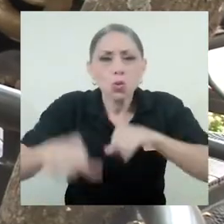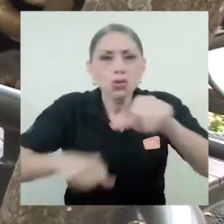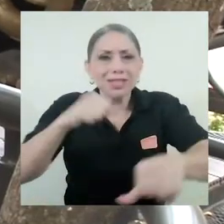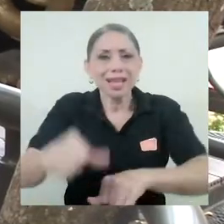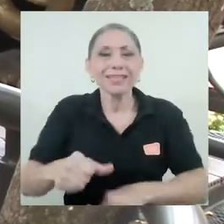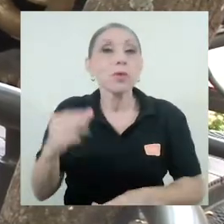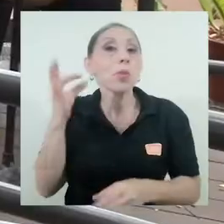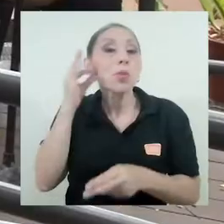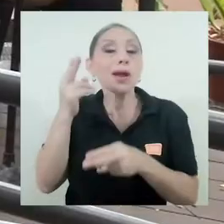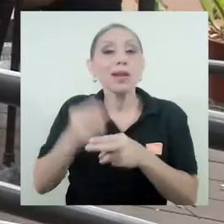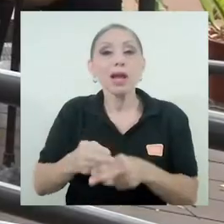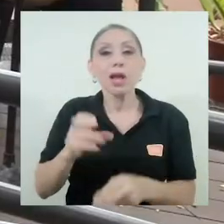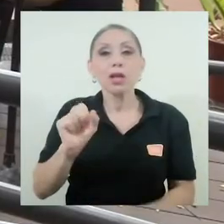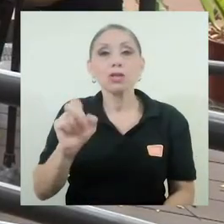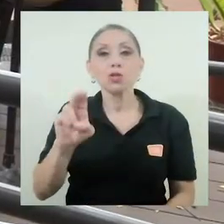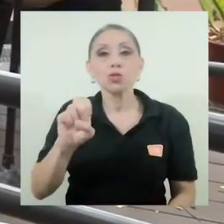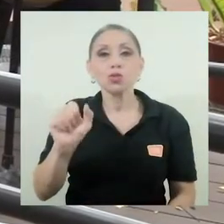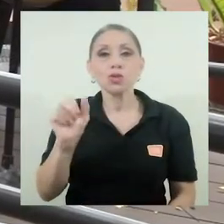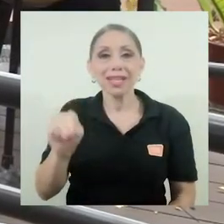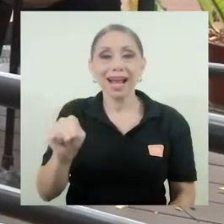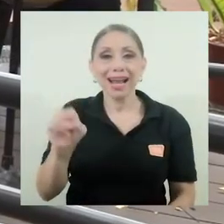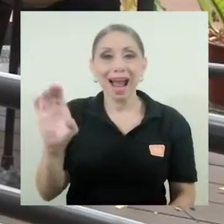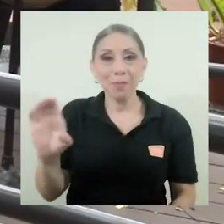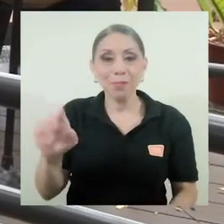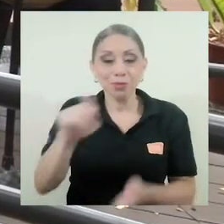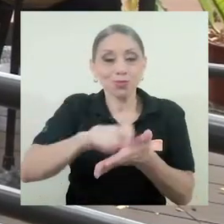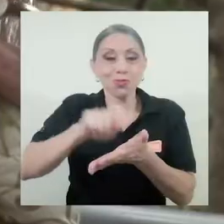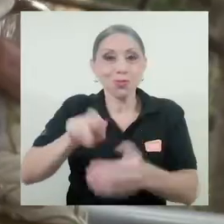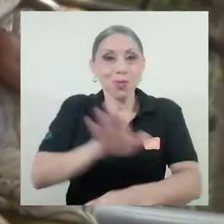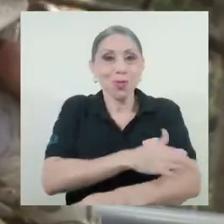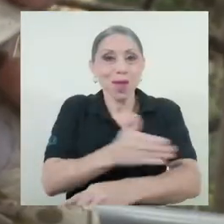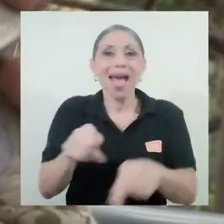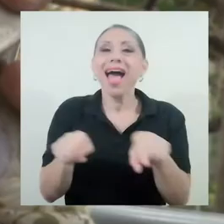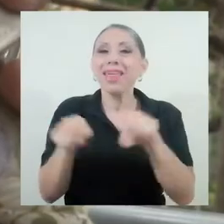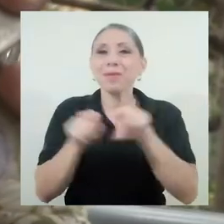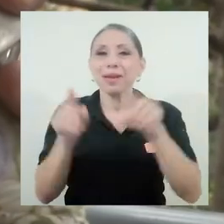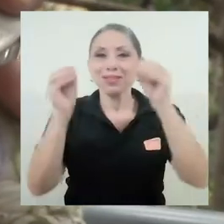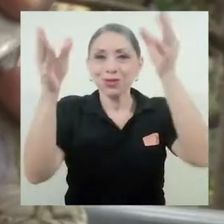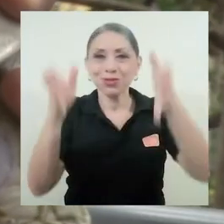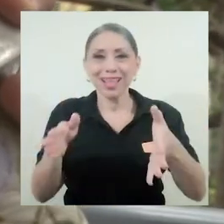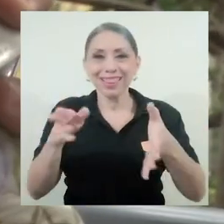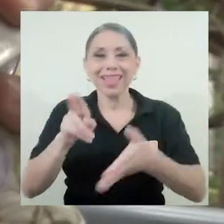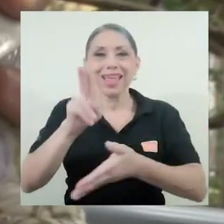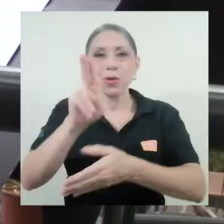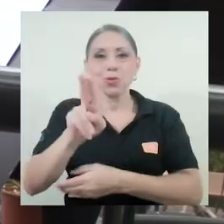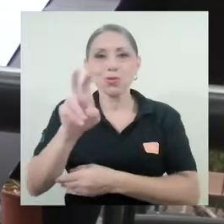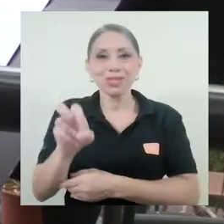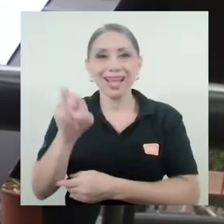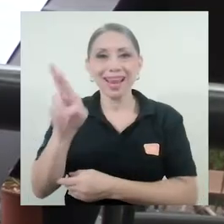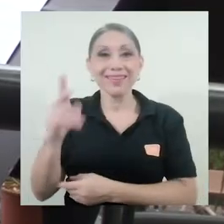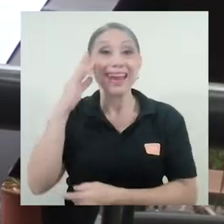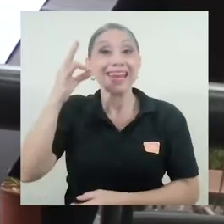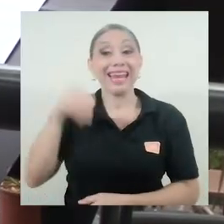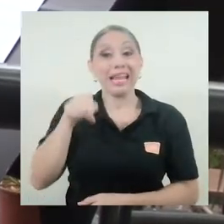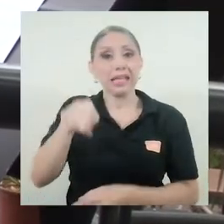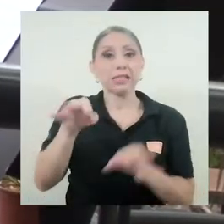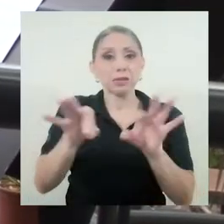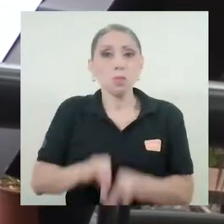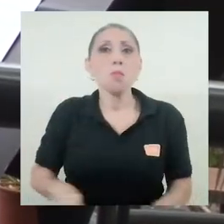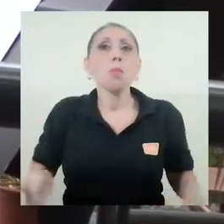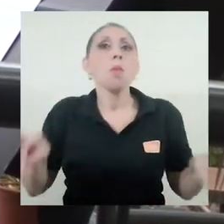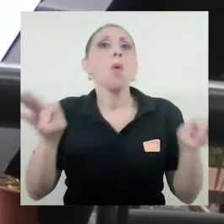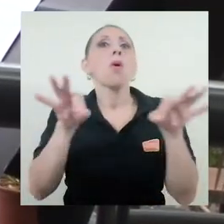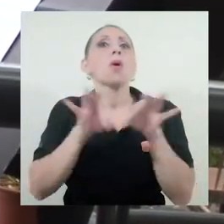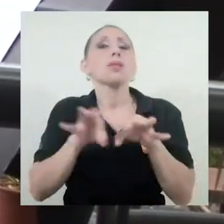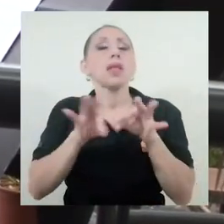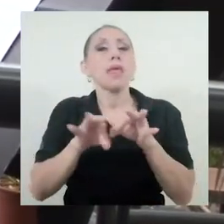luchas. Susan Campos es compositora, además docente de la UCR, y considera que este es